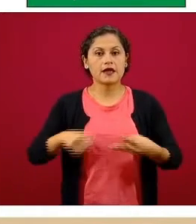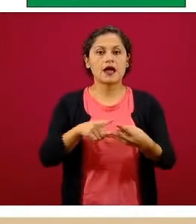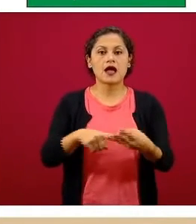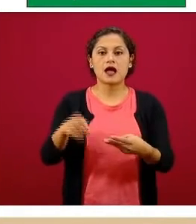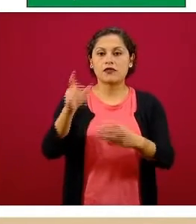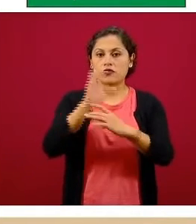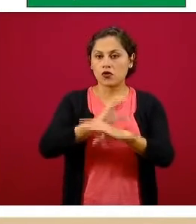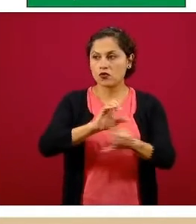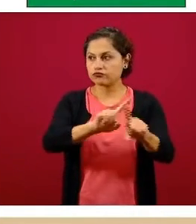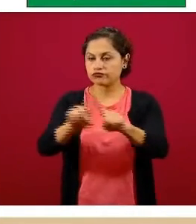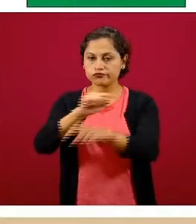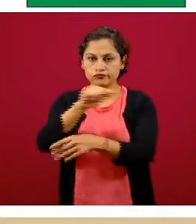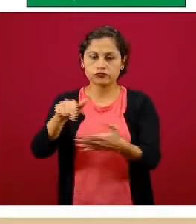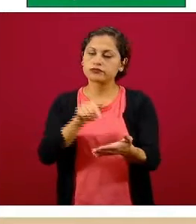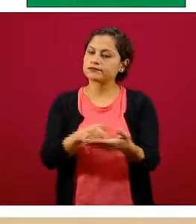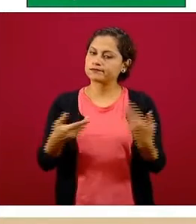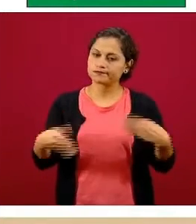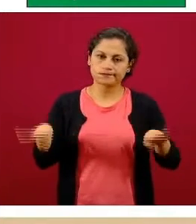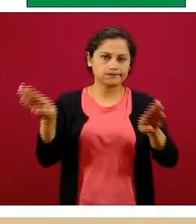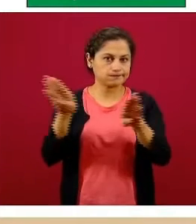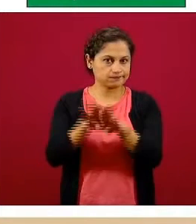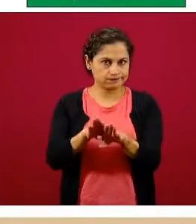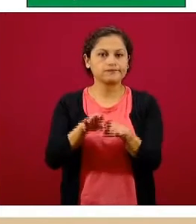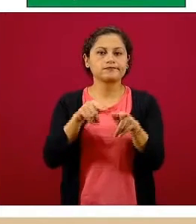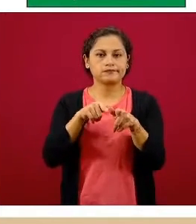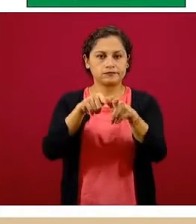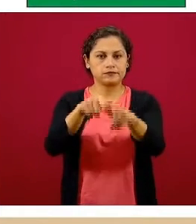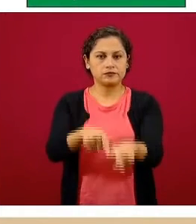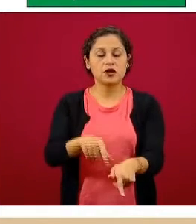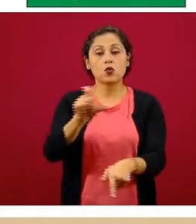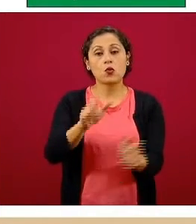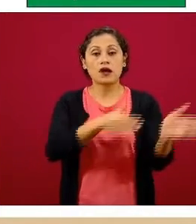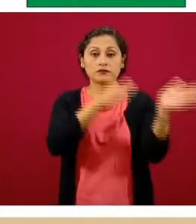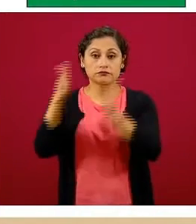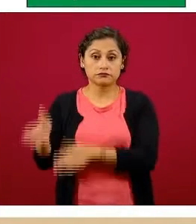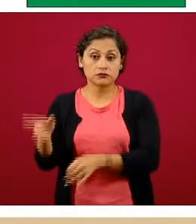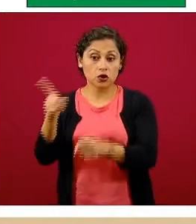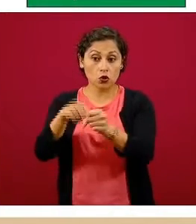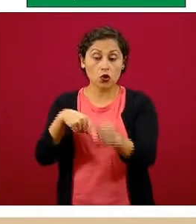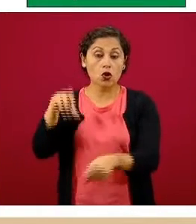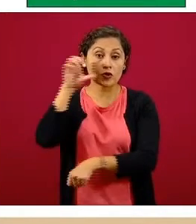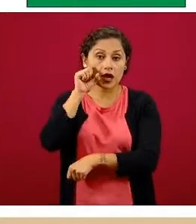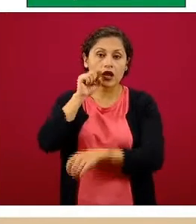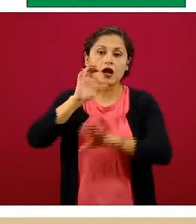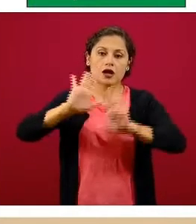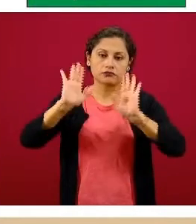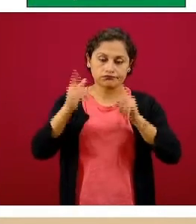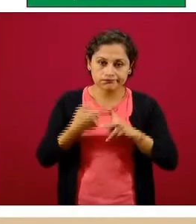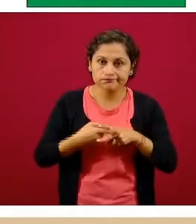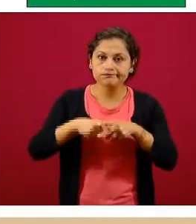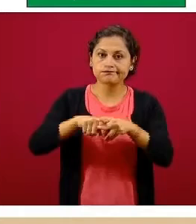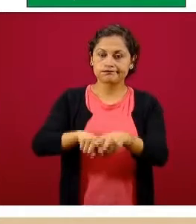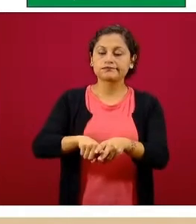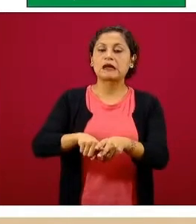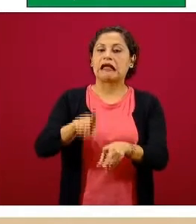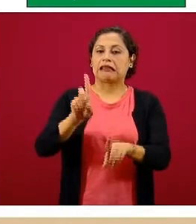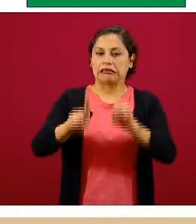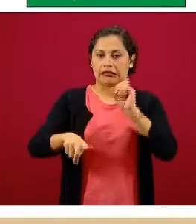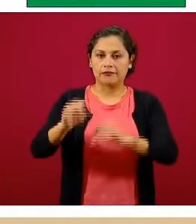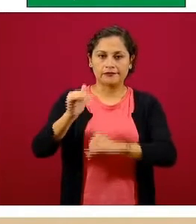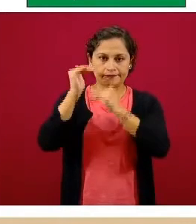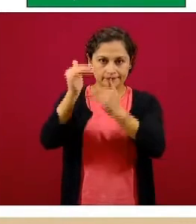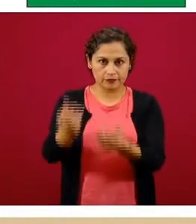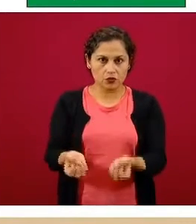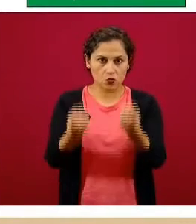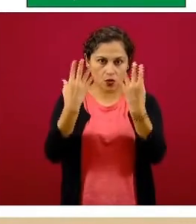estarían suspendidos, es hasta apenas el color naranja cuando estas actividades pueden iniciar con cierto aforo. Centros